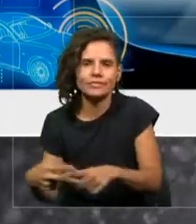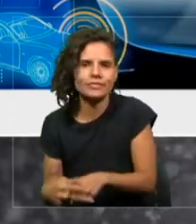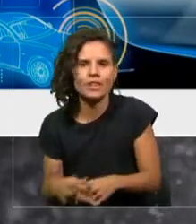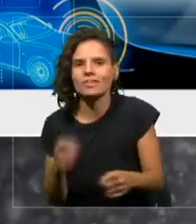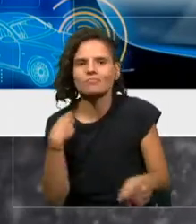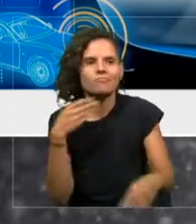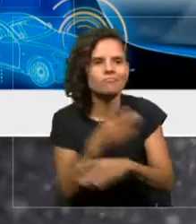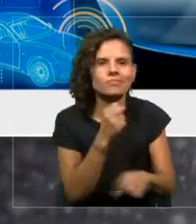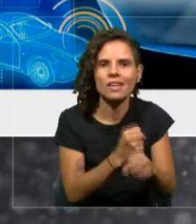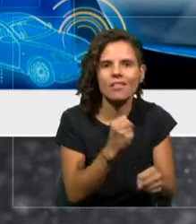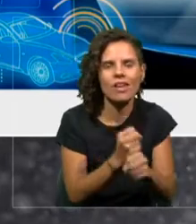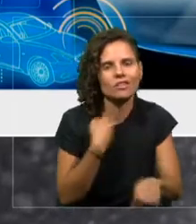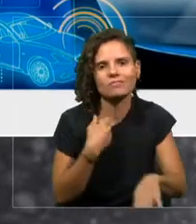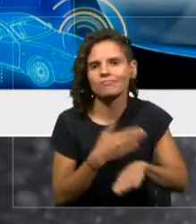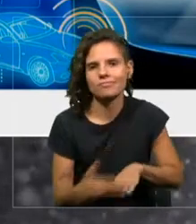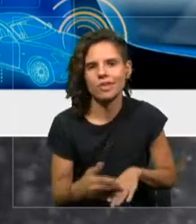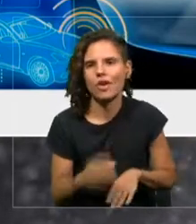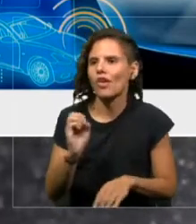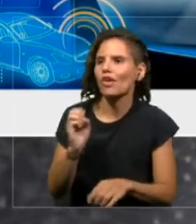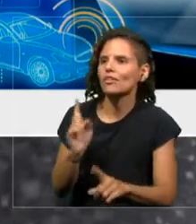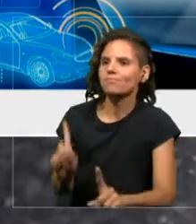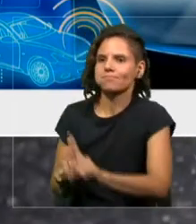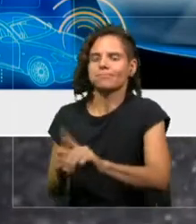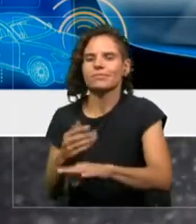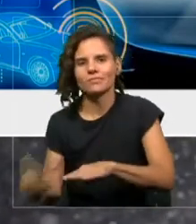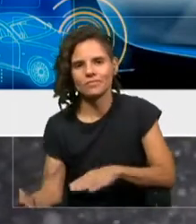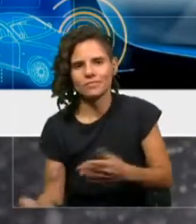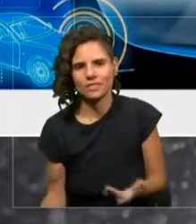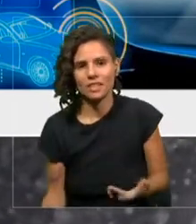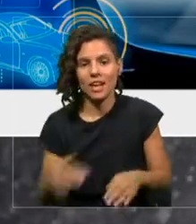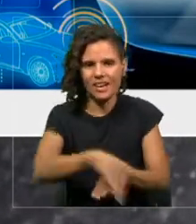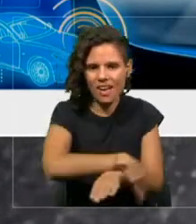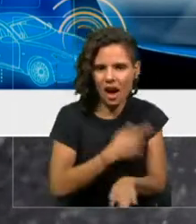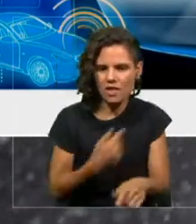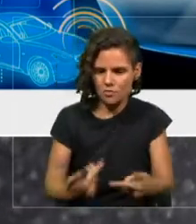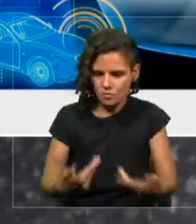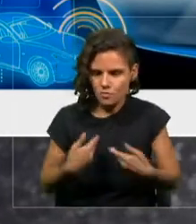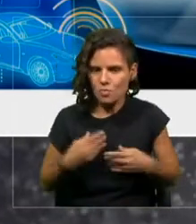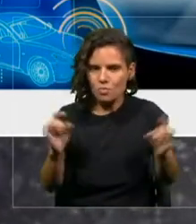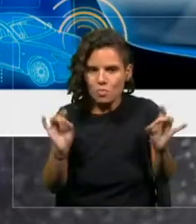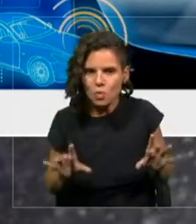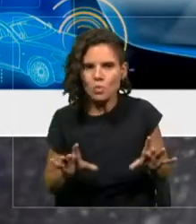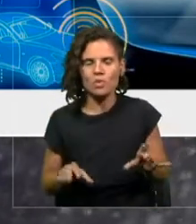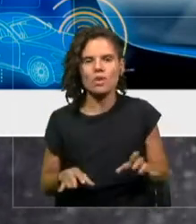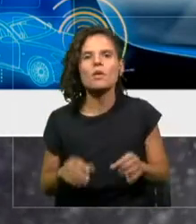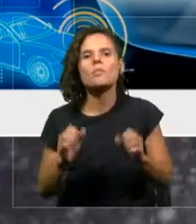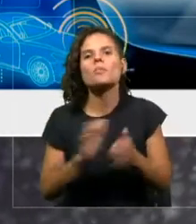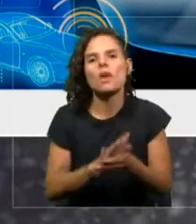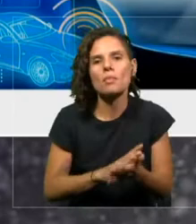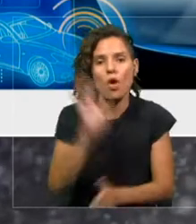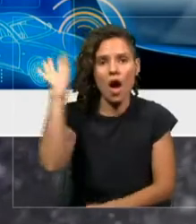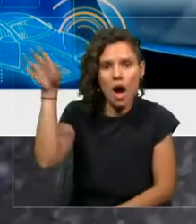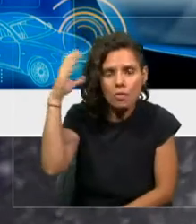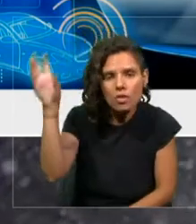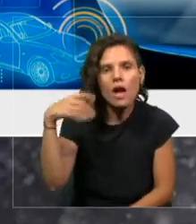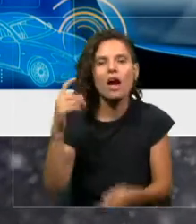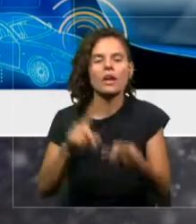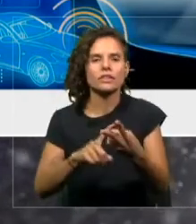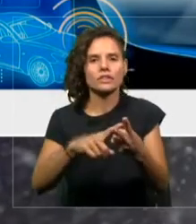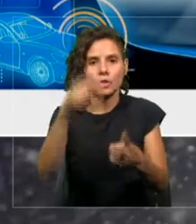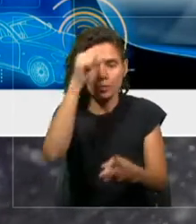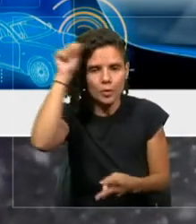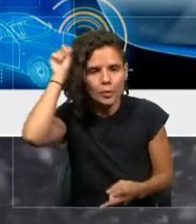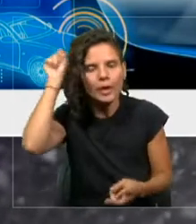cita. Calles a la medida significa, si vienen ambulancias, cuerpos de bomberos, cuerpos de atención médica